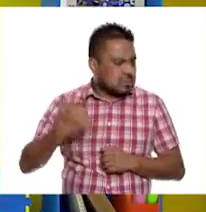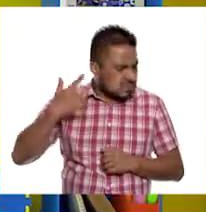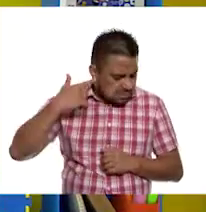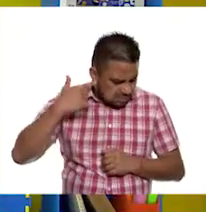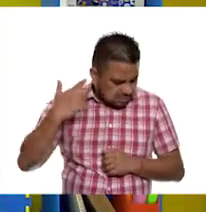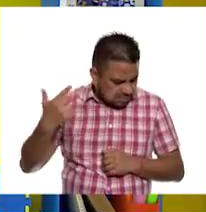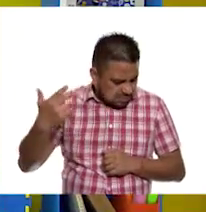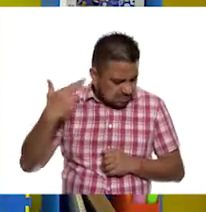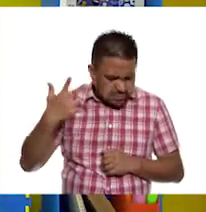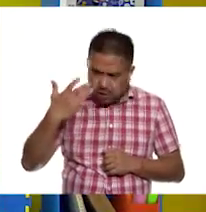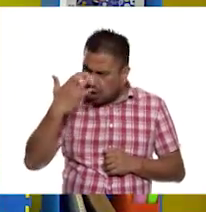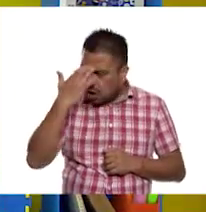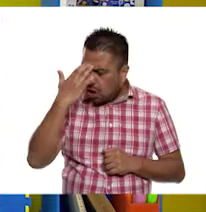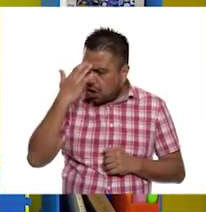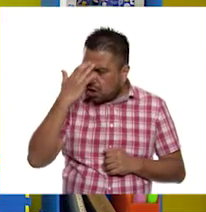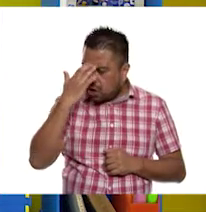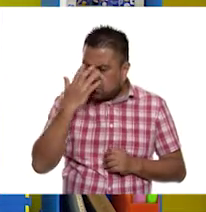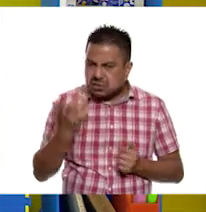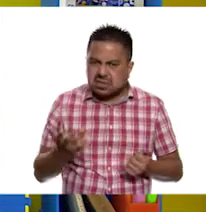conocer,